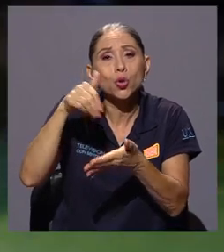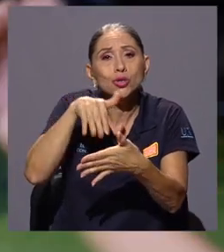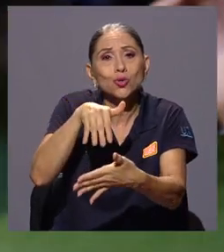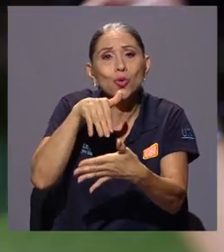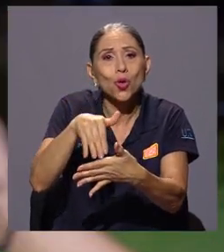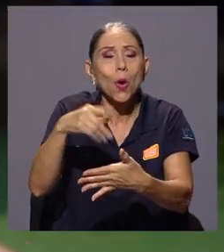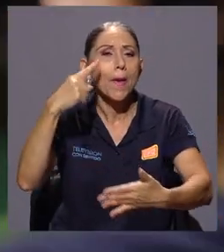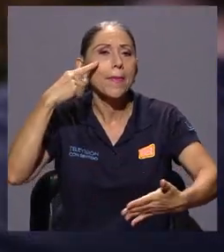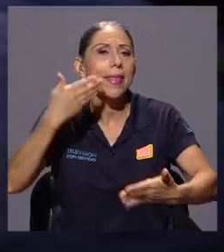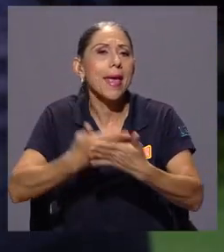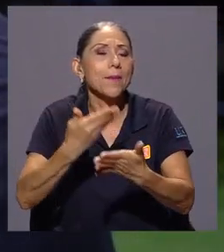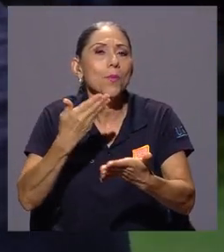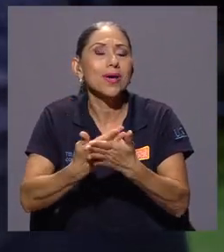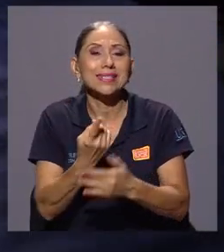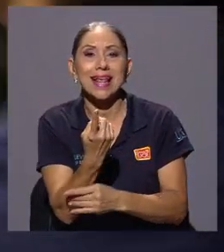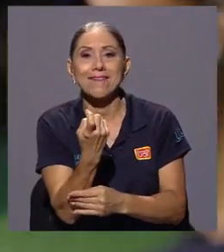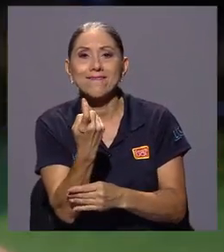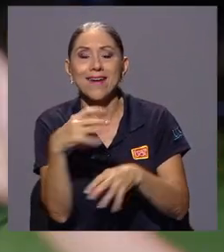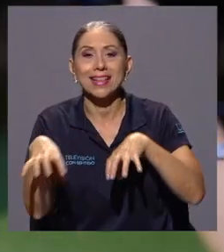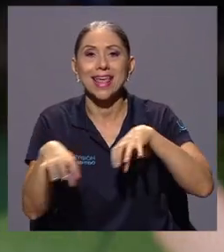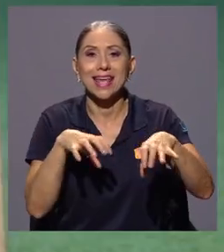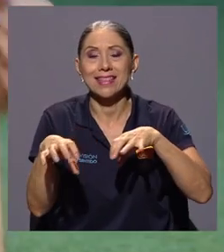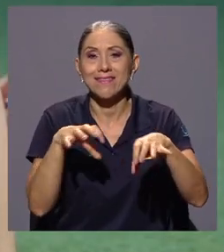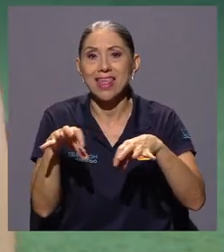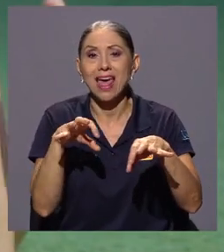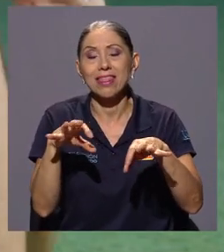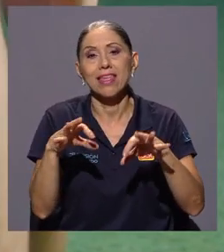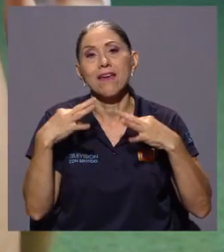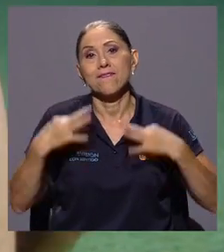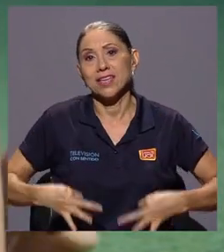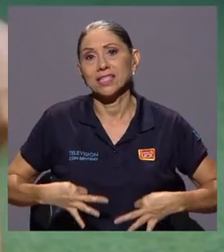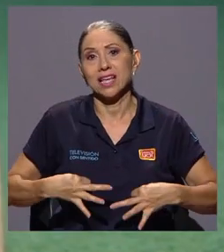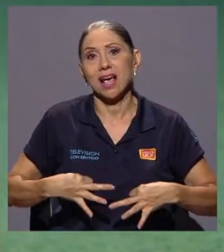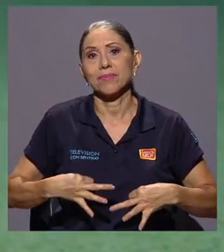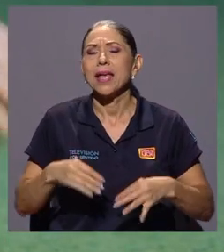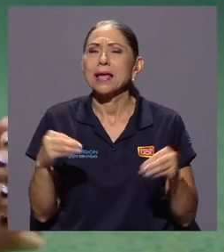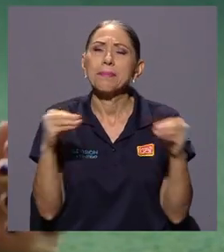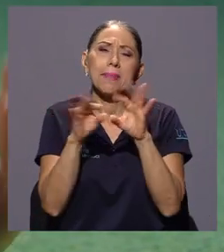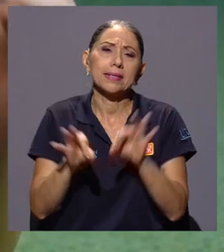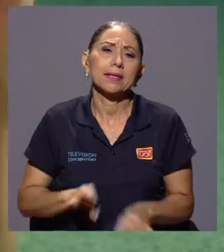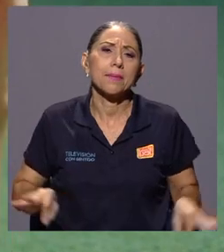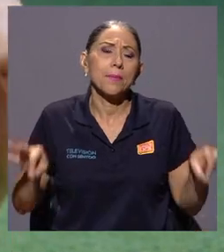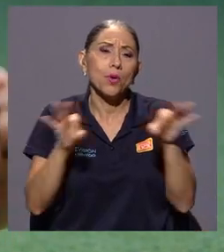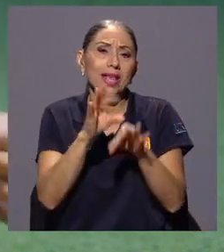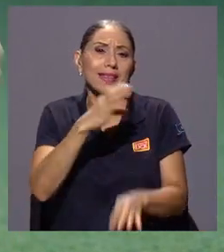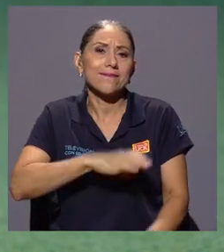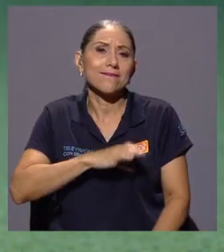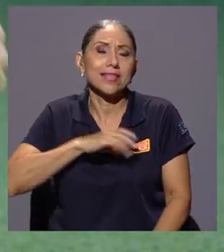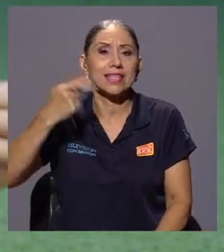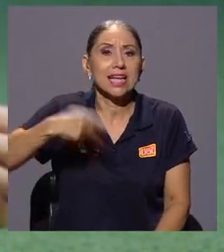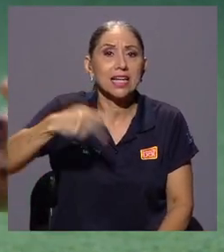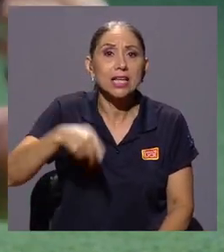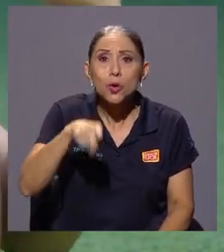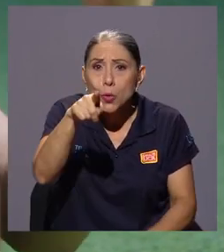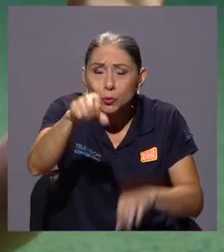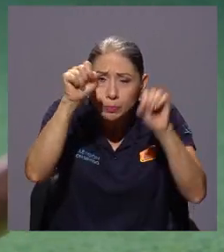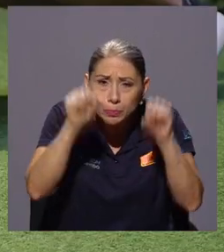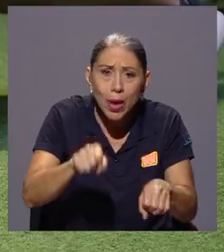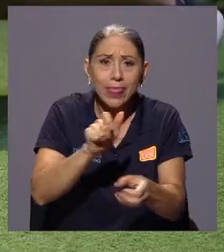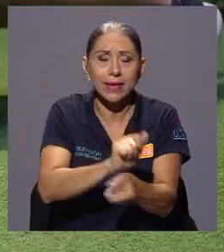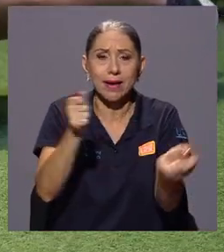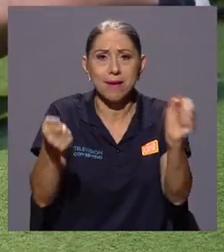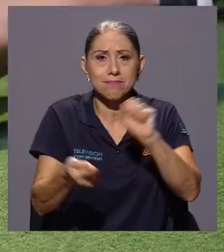que la inactividad física habitual es el más importante factor de riesgo modificable,